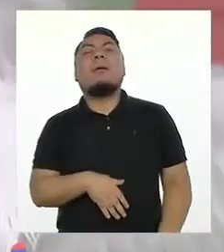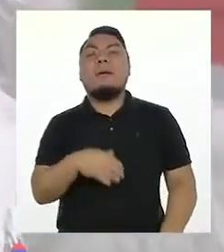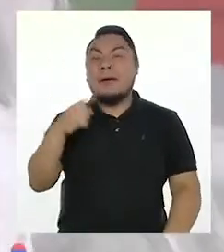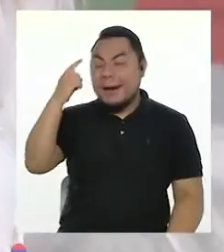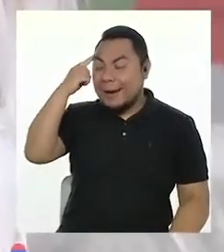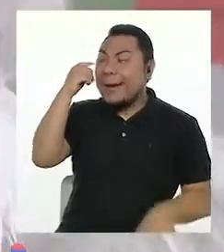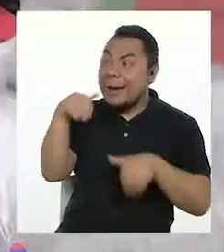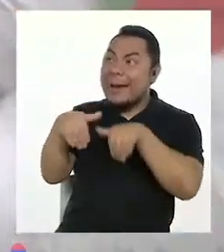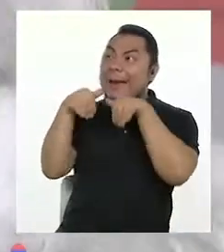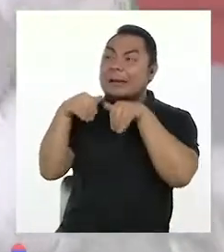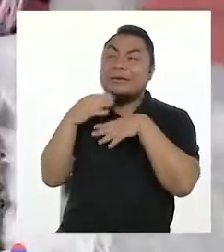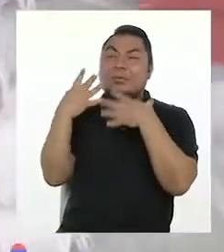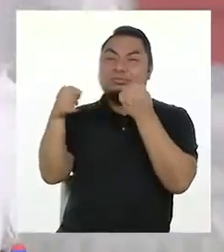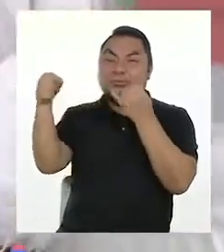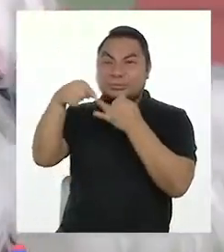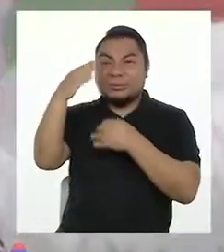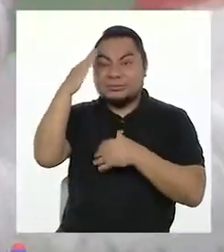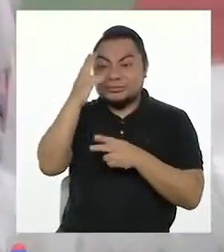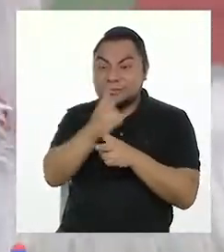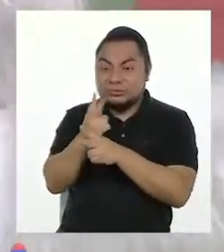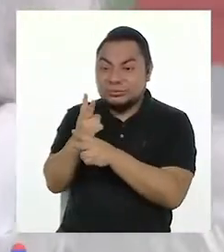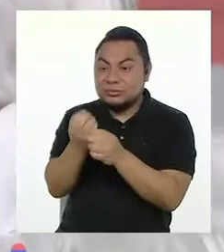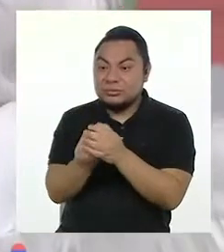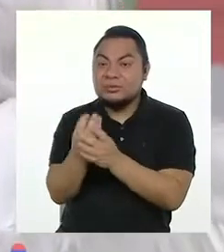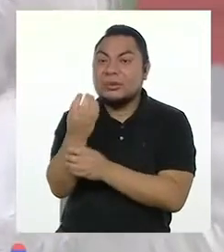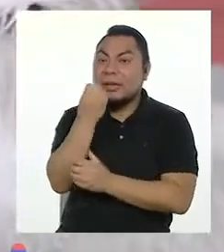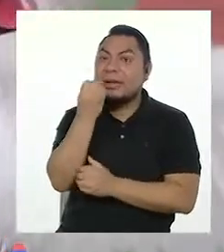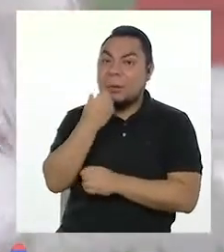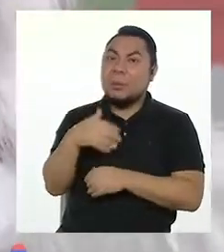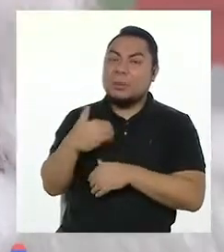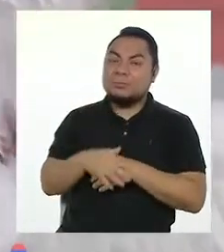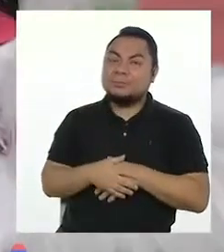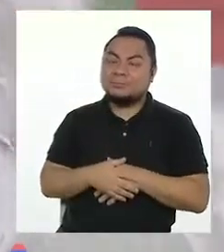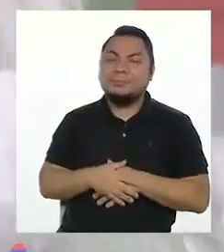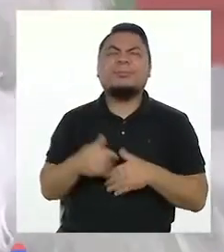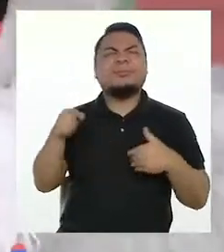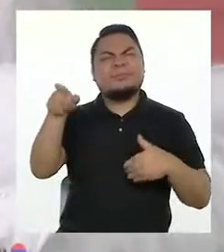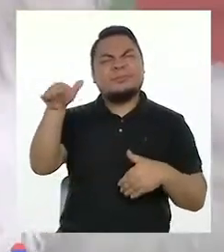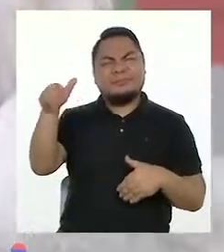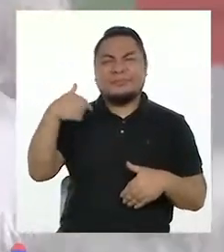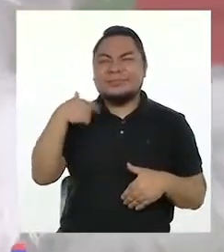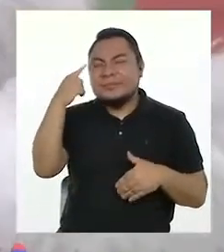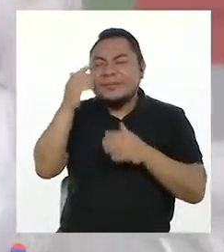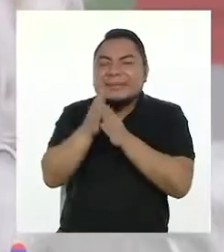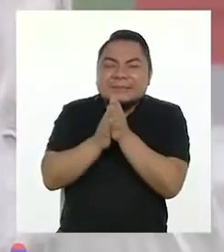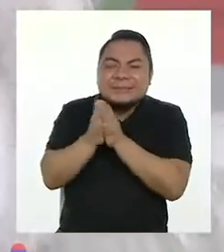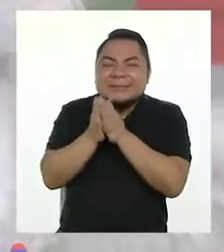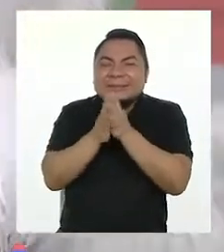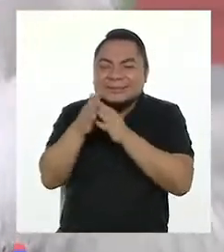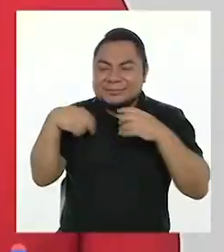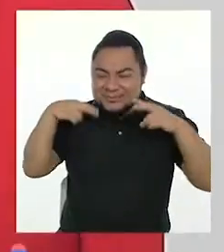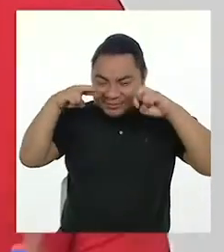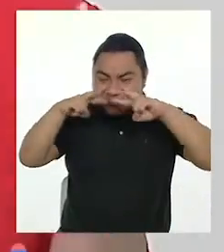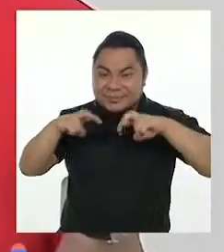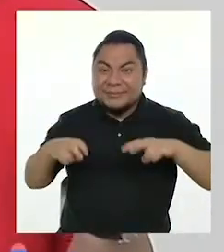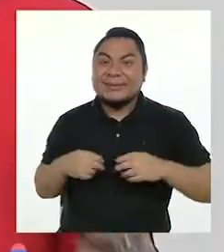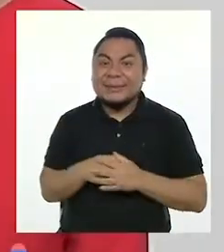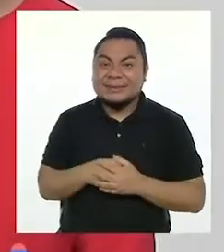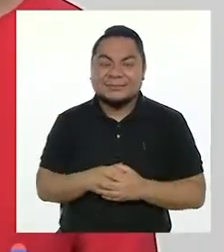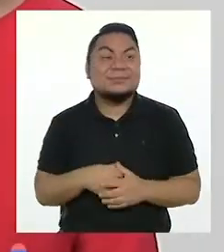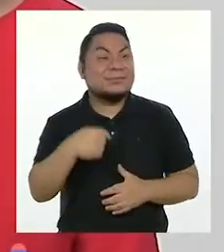es todo un universo esto de cultivar alimentos. Pero tengo muchas ganas de explorarlo.